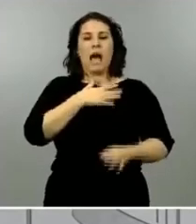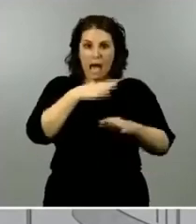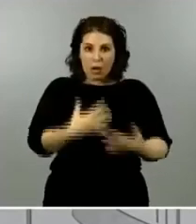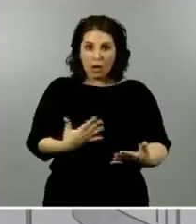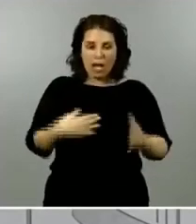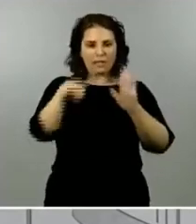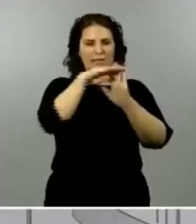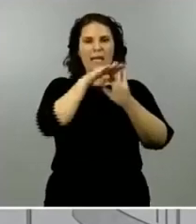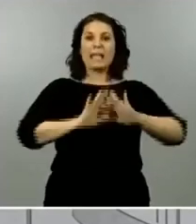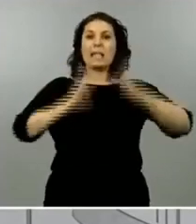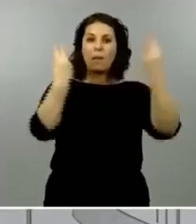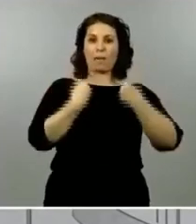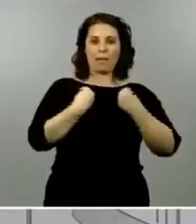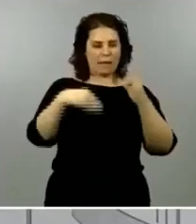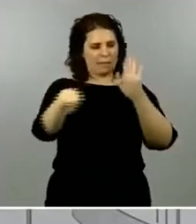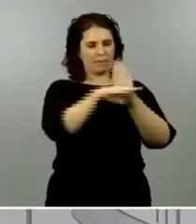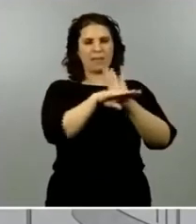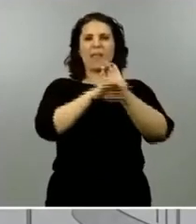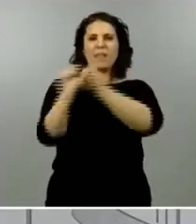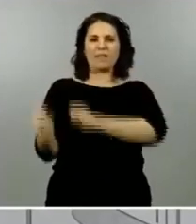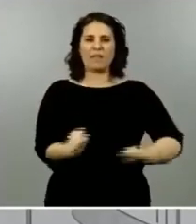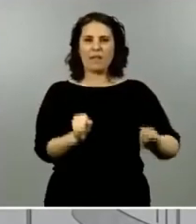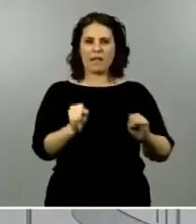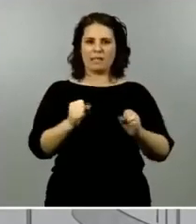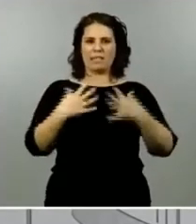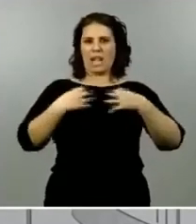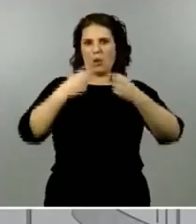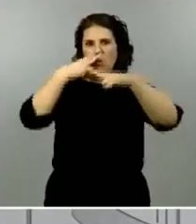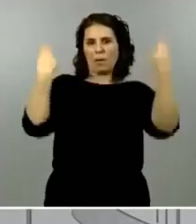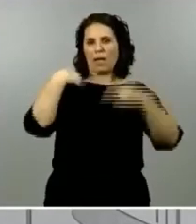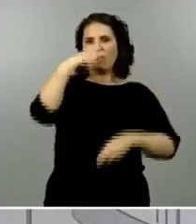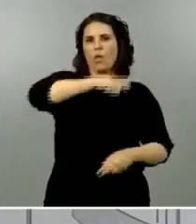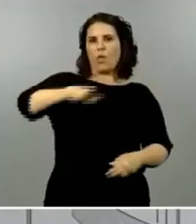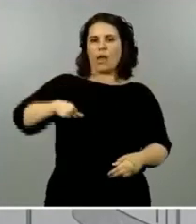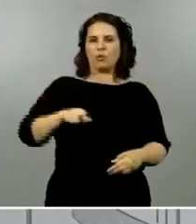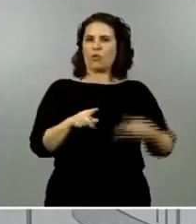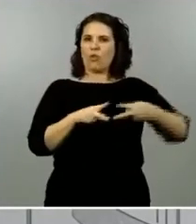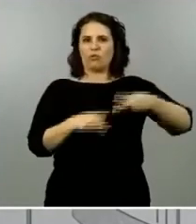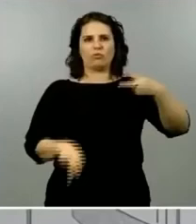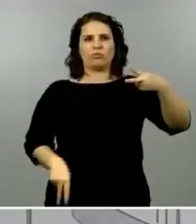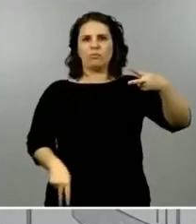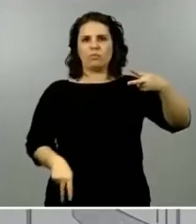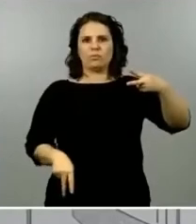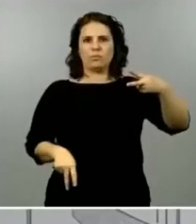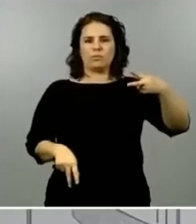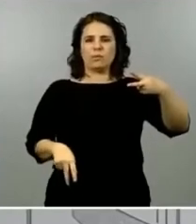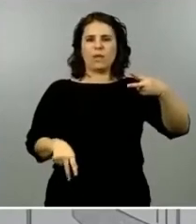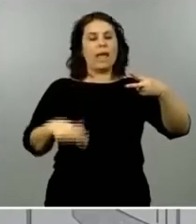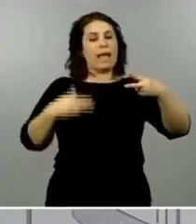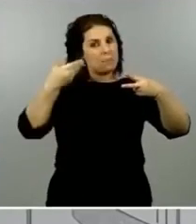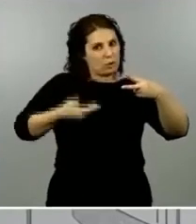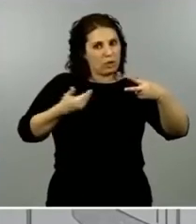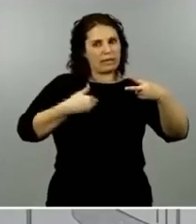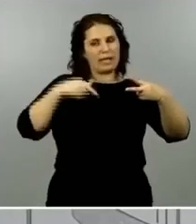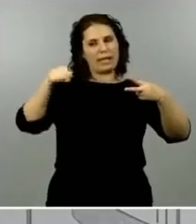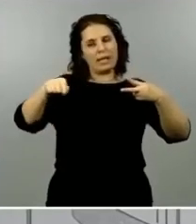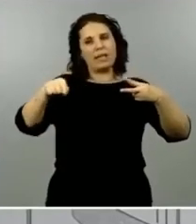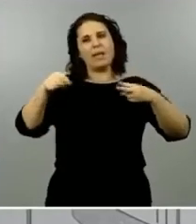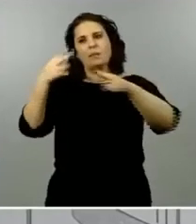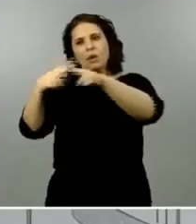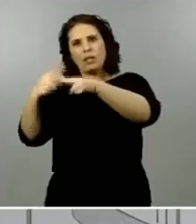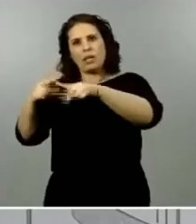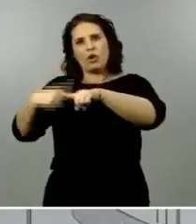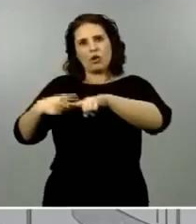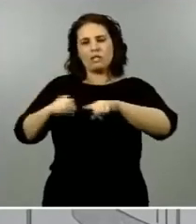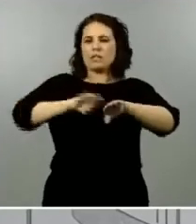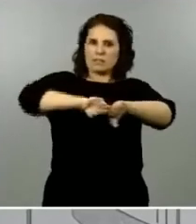ciudadanos por tanto creo que es importante saber diferenciar una cosa de la otra yo os lo he dicho a Esquerra Republicana en el Congreso de los